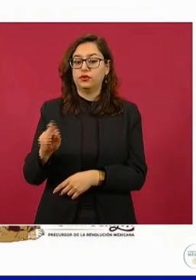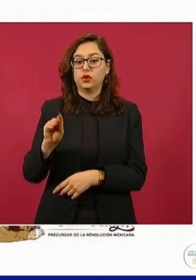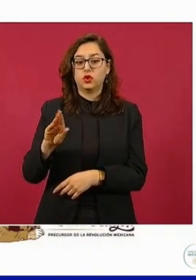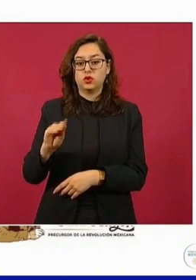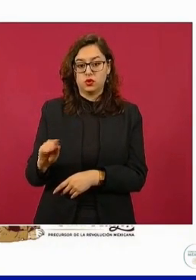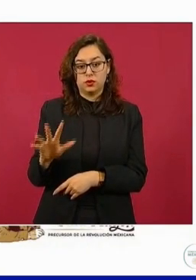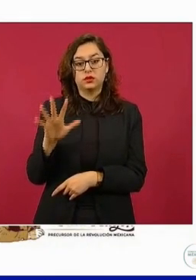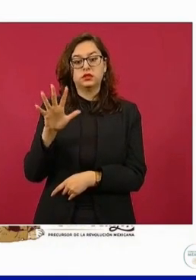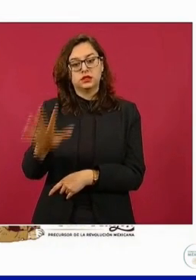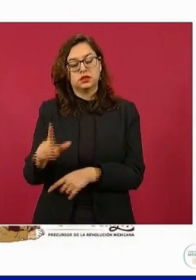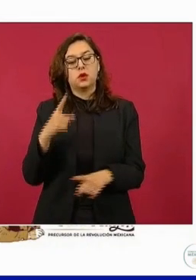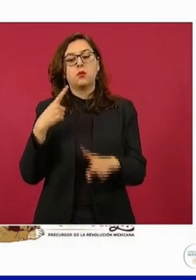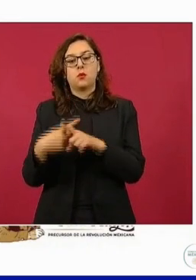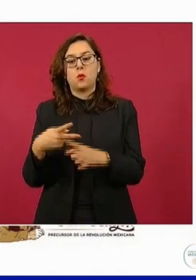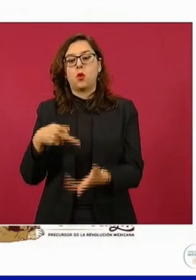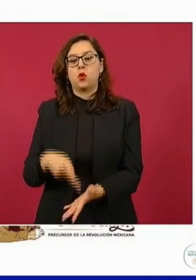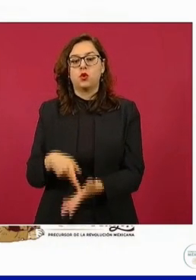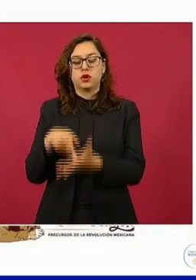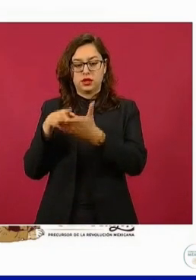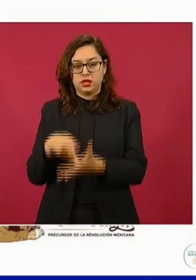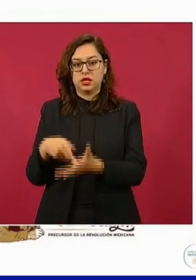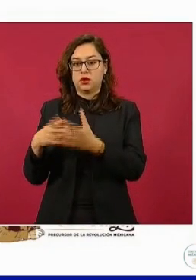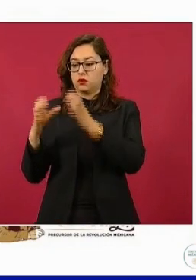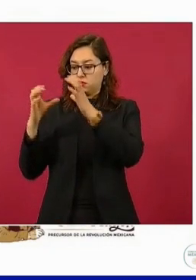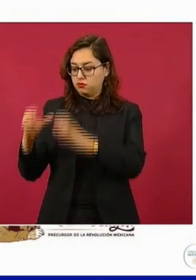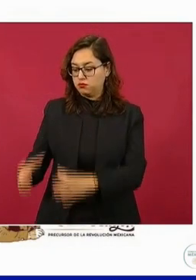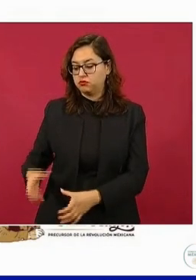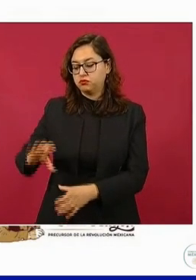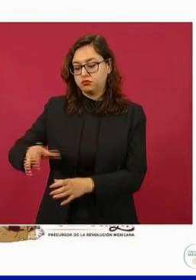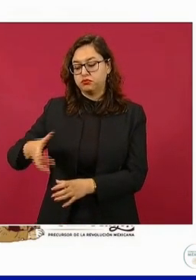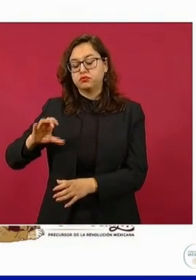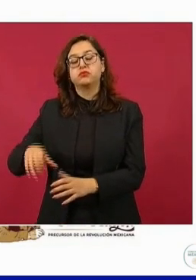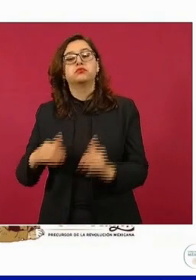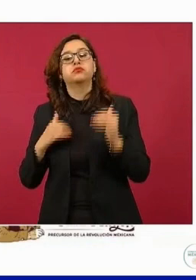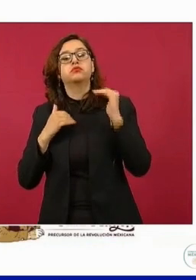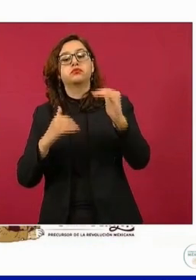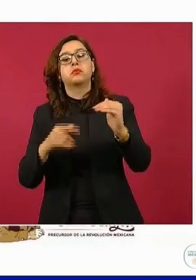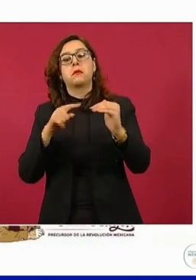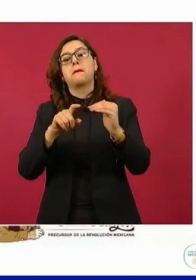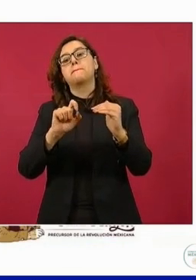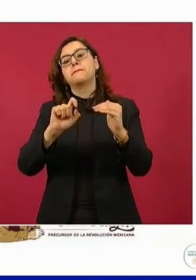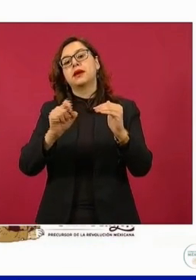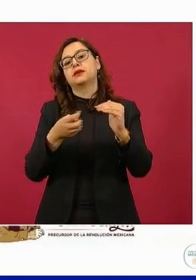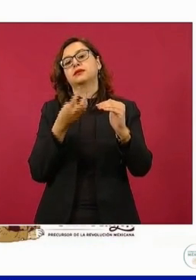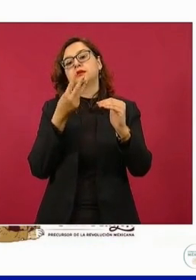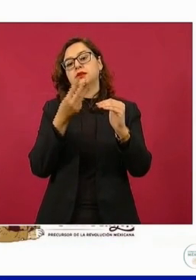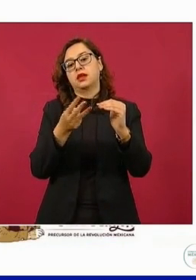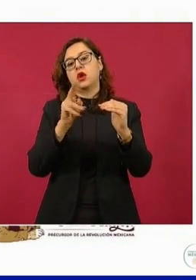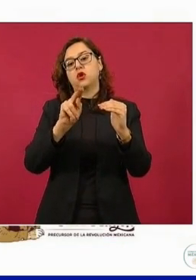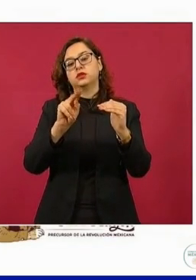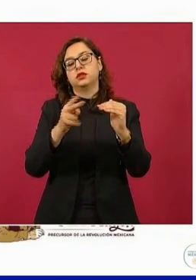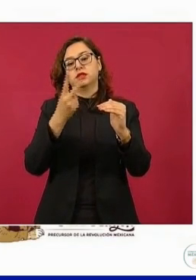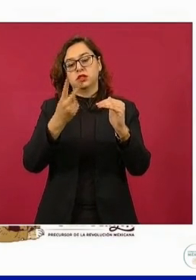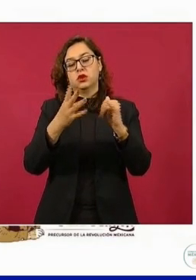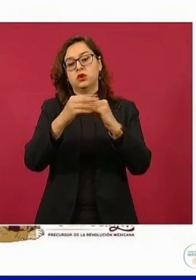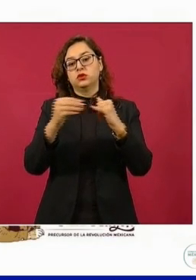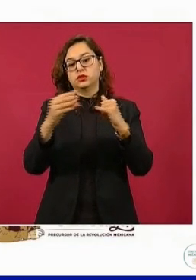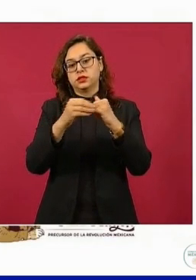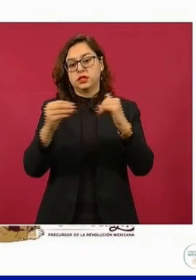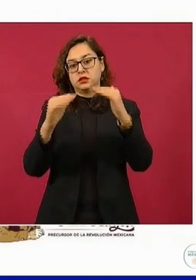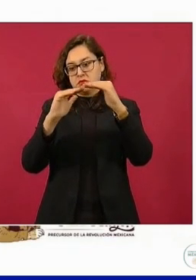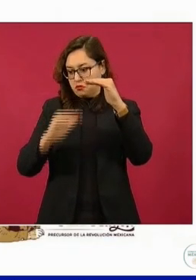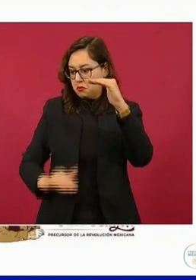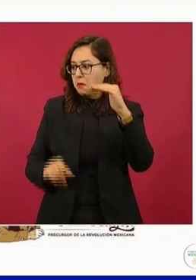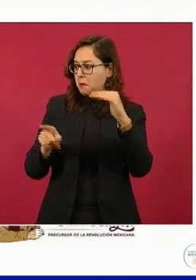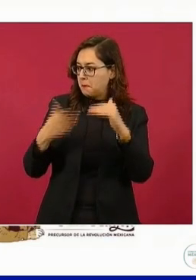centavos por kilo para cilindro de gas, cuando el precio máximo es de 23 pesos con 82 centavos. Y hay otros